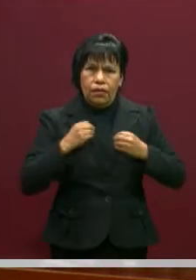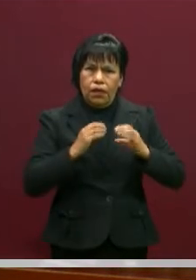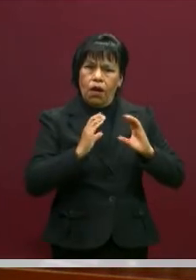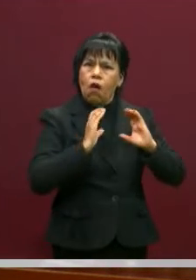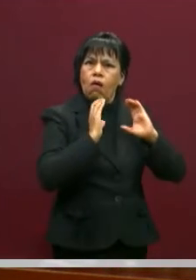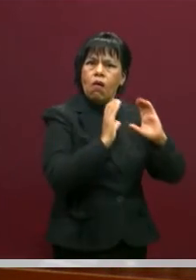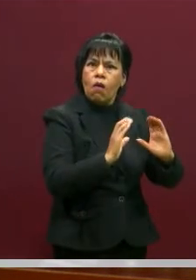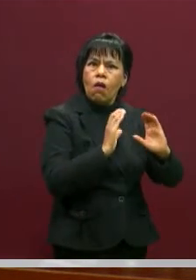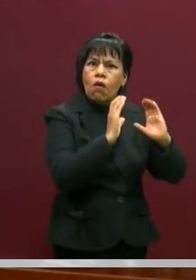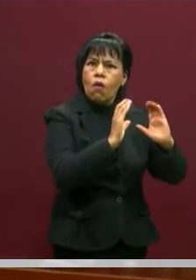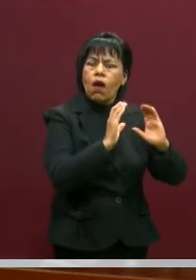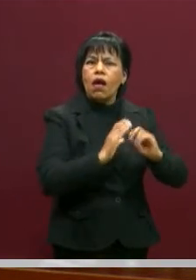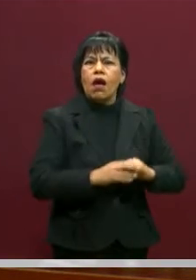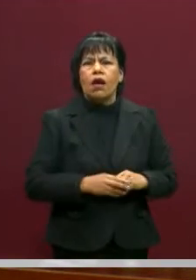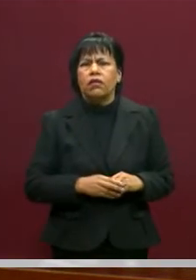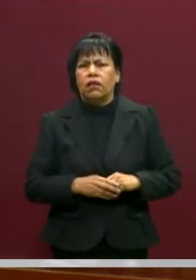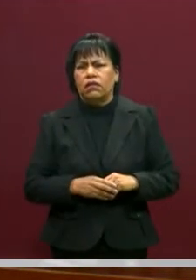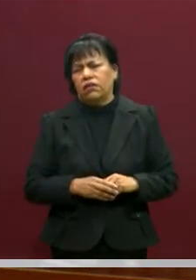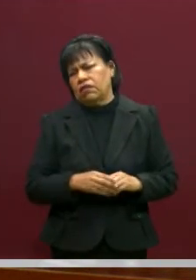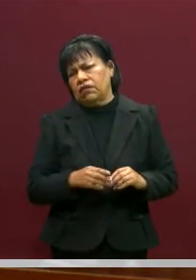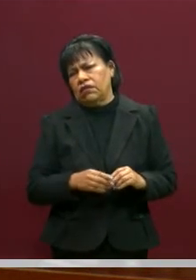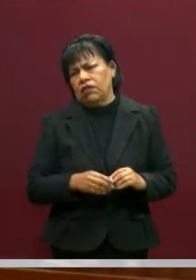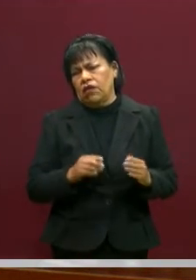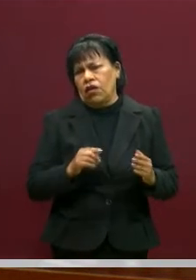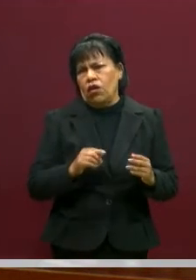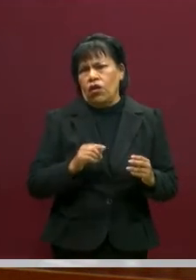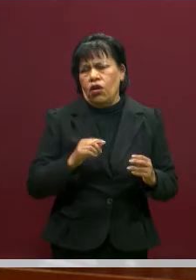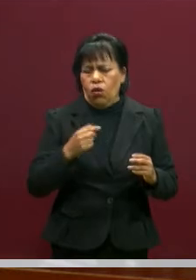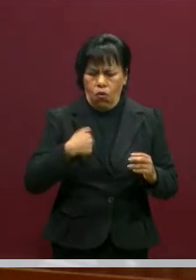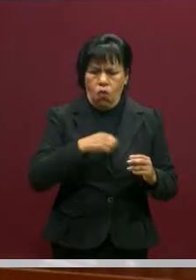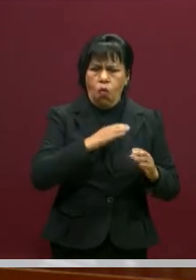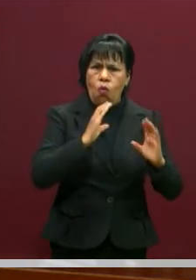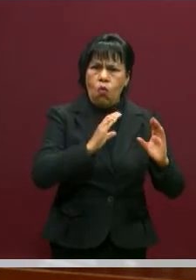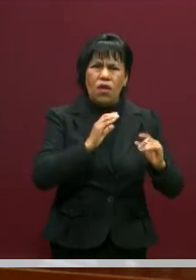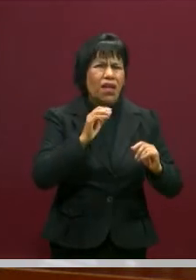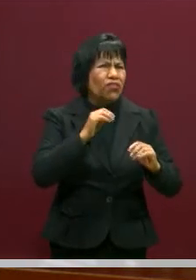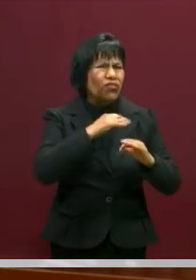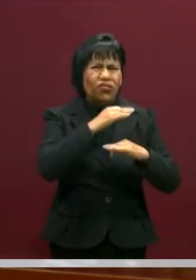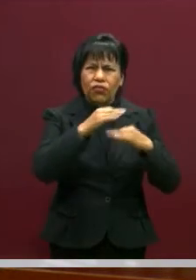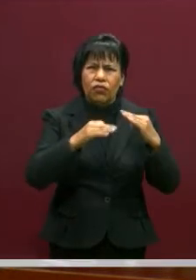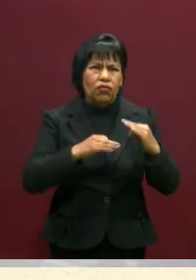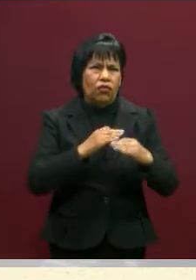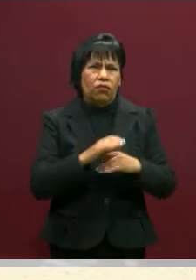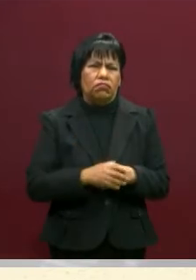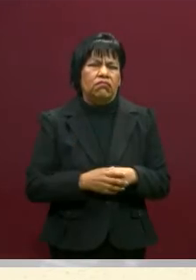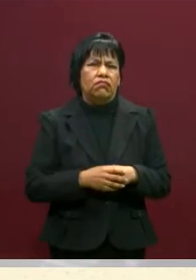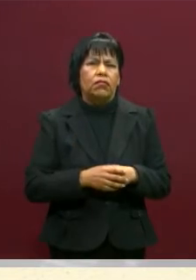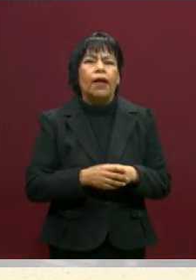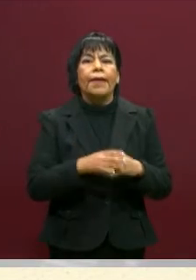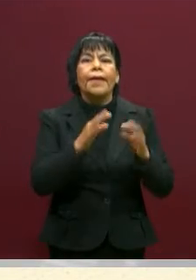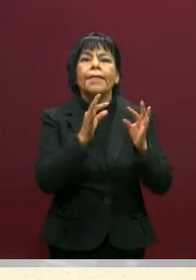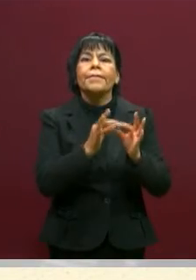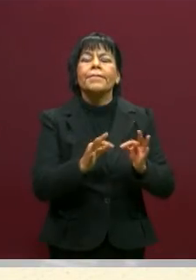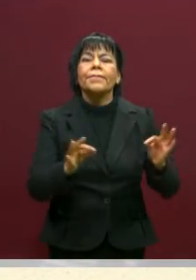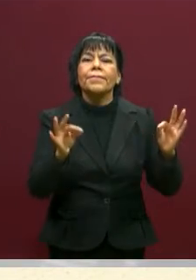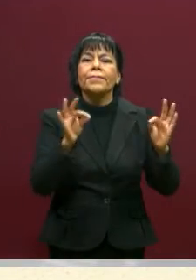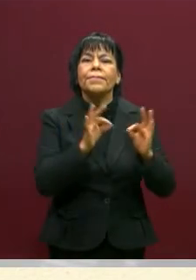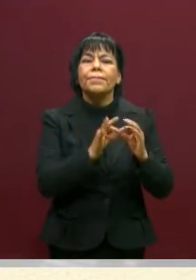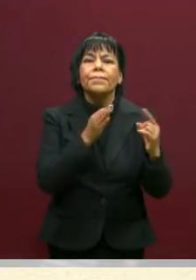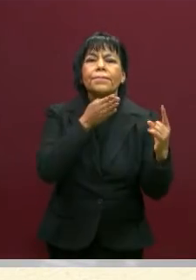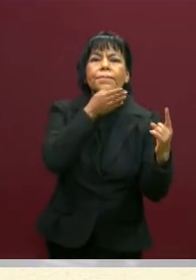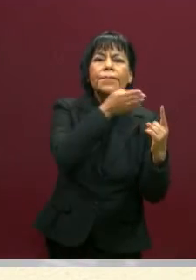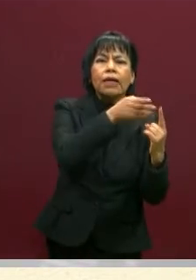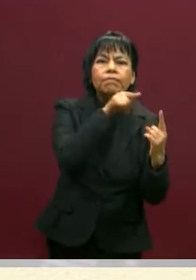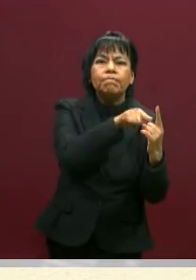somos un poquito perspicaces, vamos a encontrar el cuidado en todo. Lo fundamental, cuando